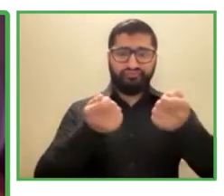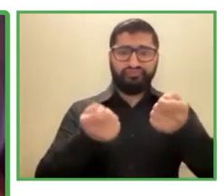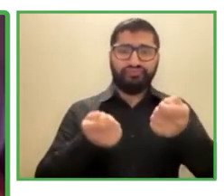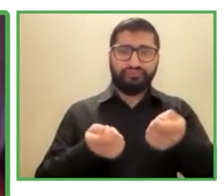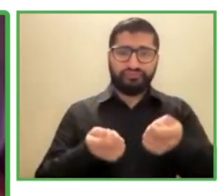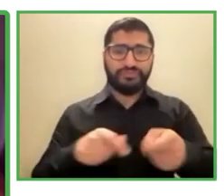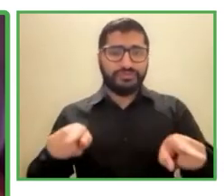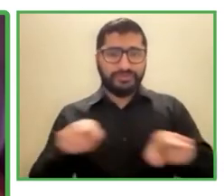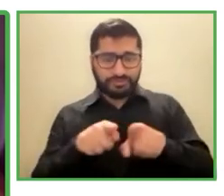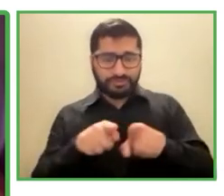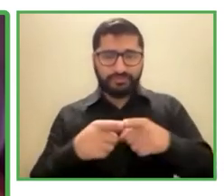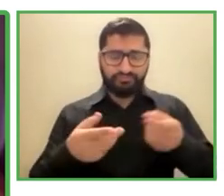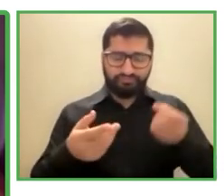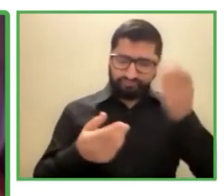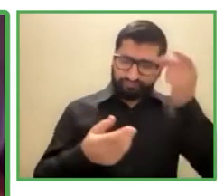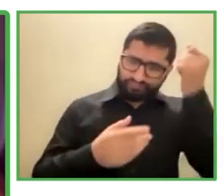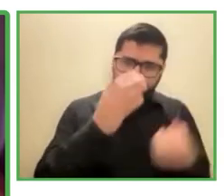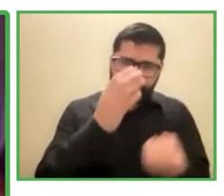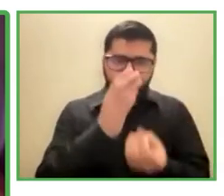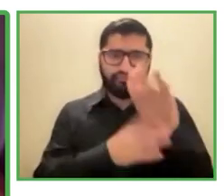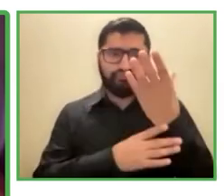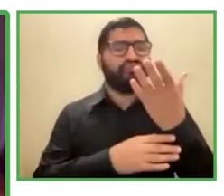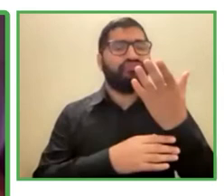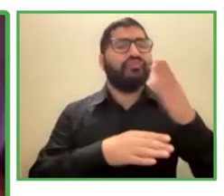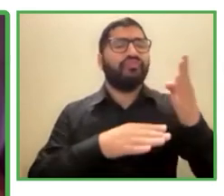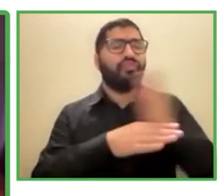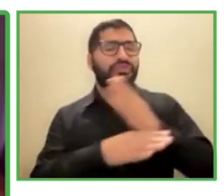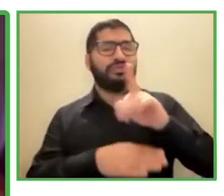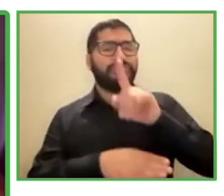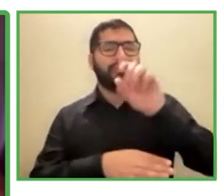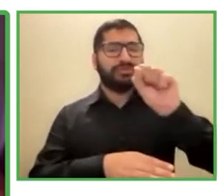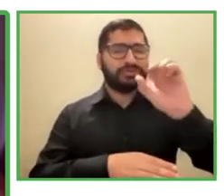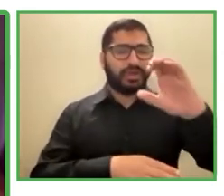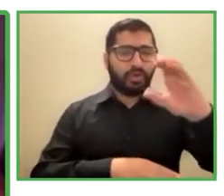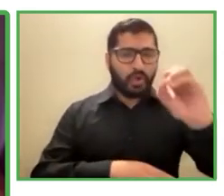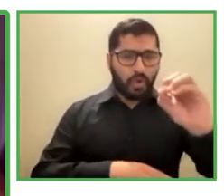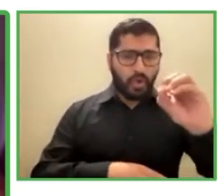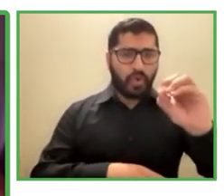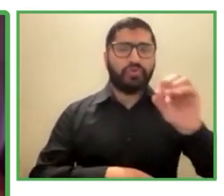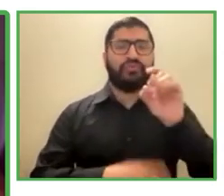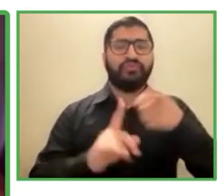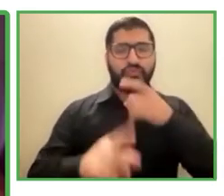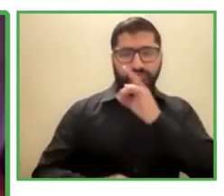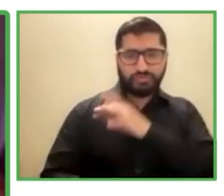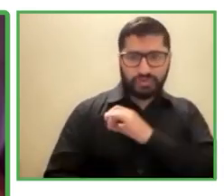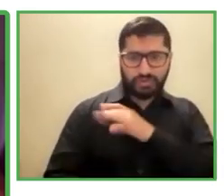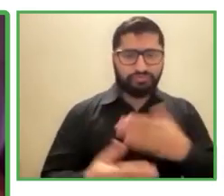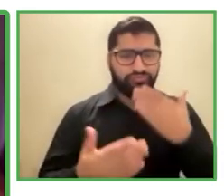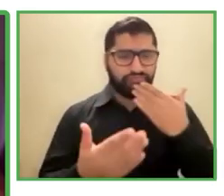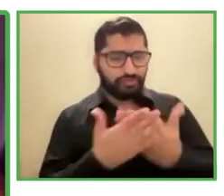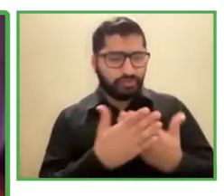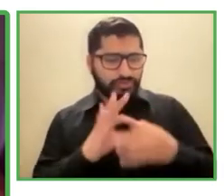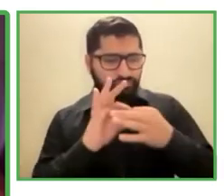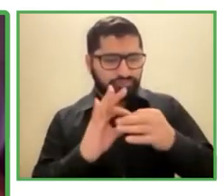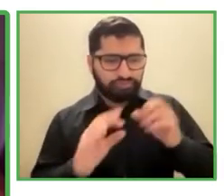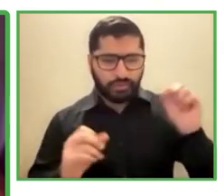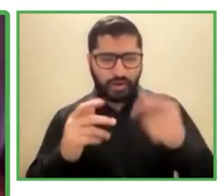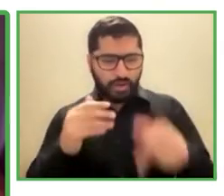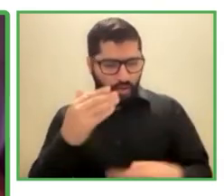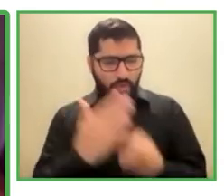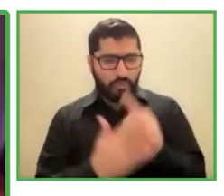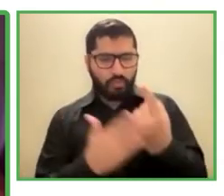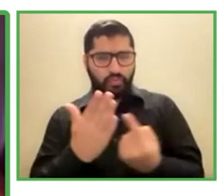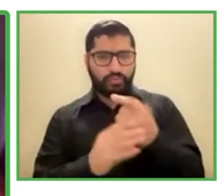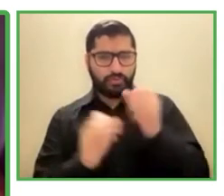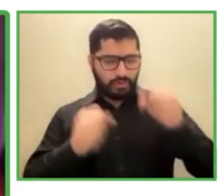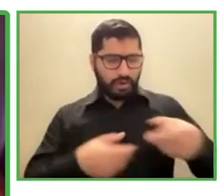quiero primeramente agradecer esta oportunidad que están dando para compartir con ustedes